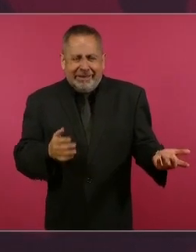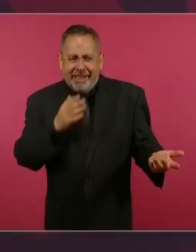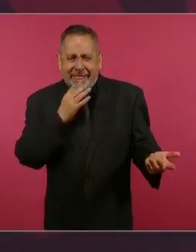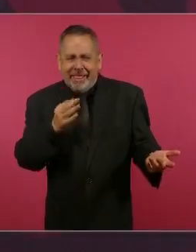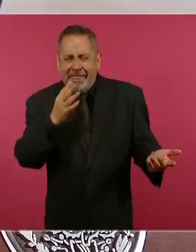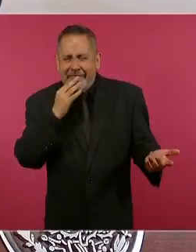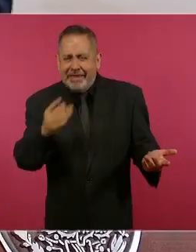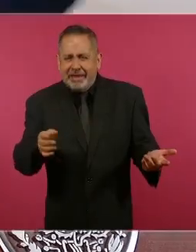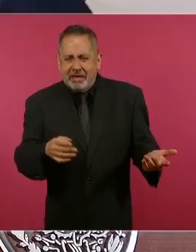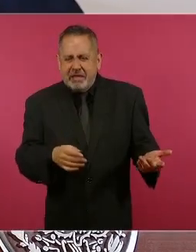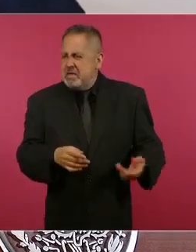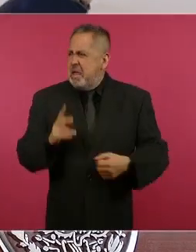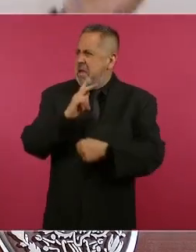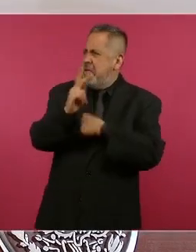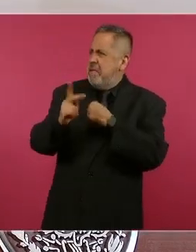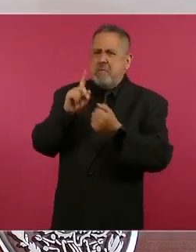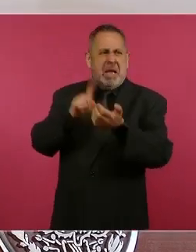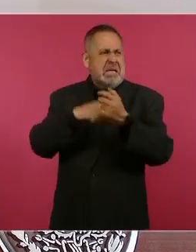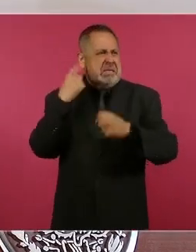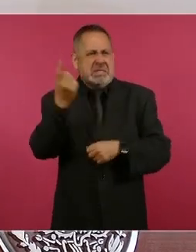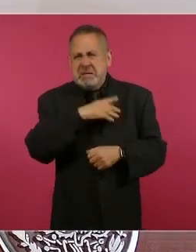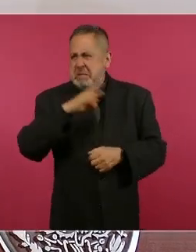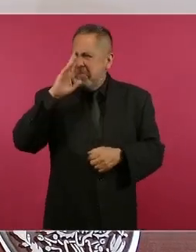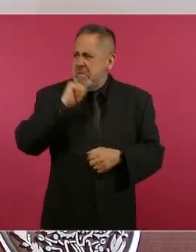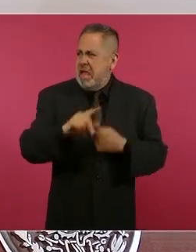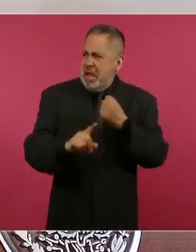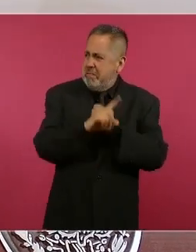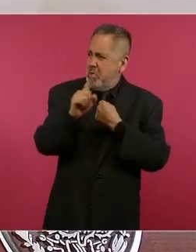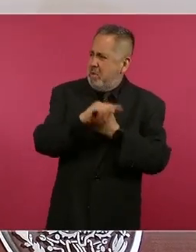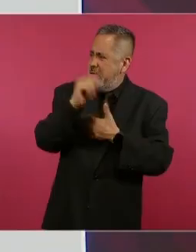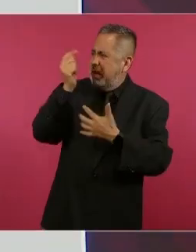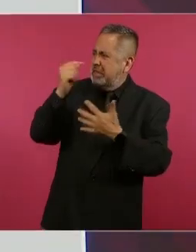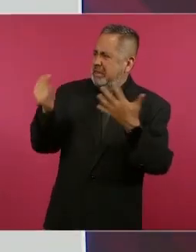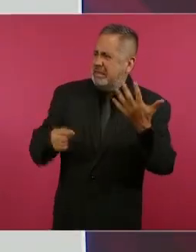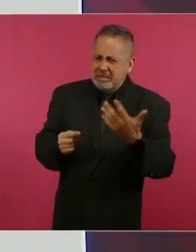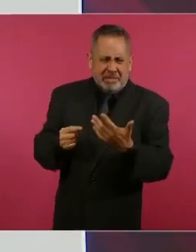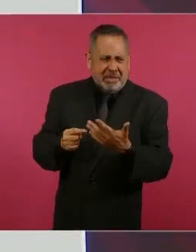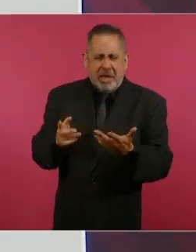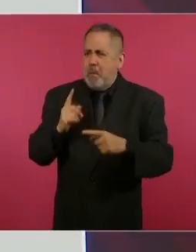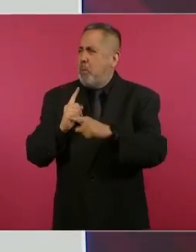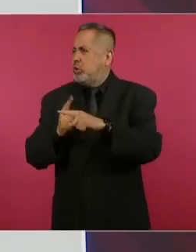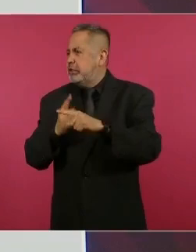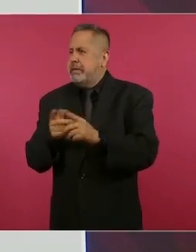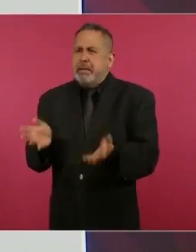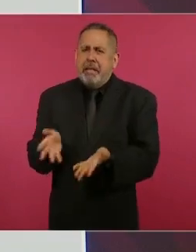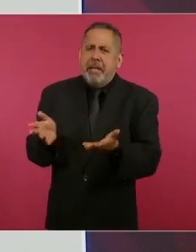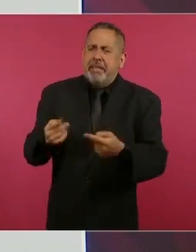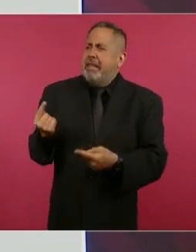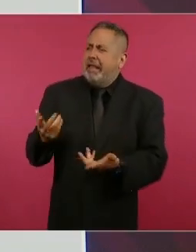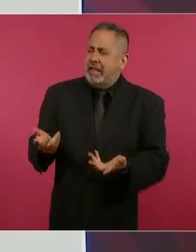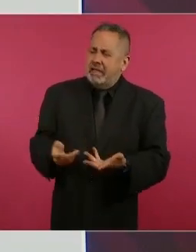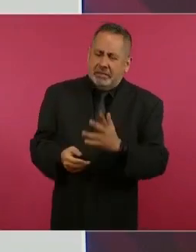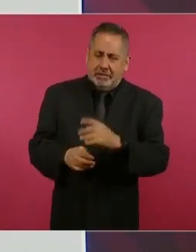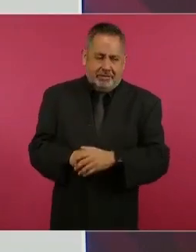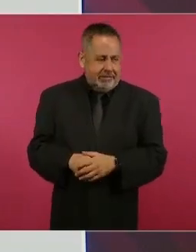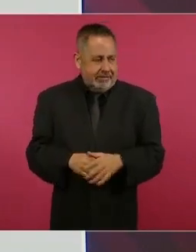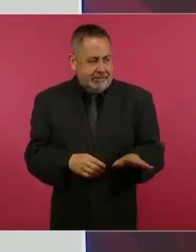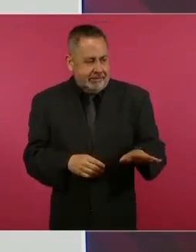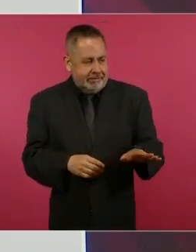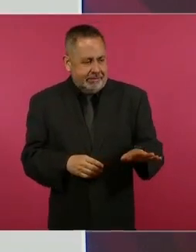Si el país está re mal, pues mejor,